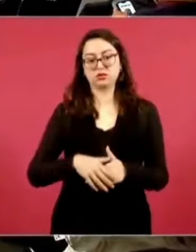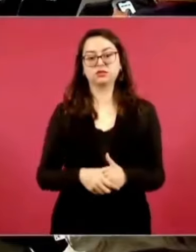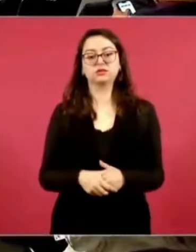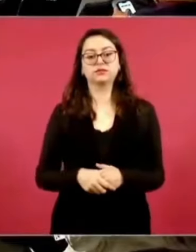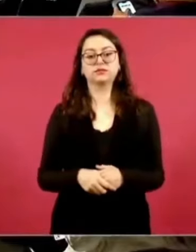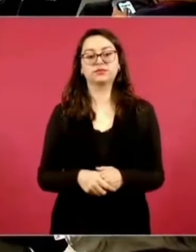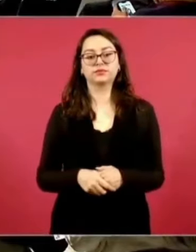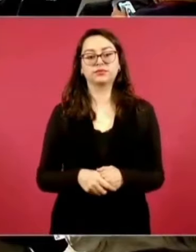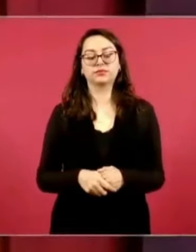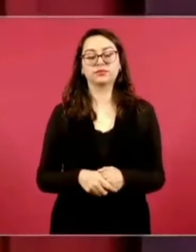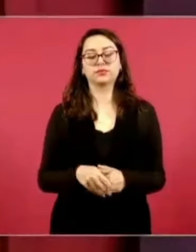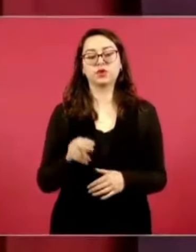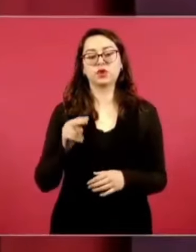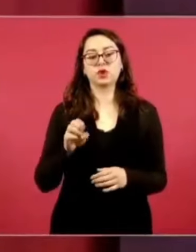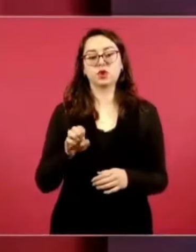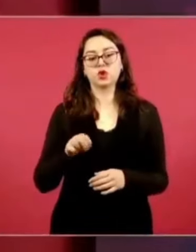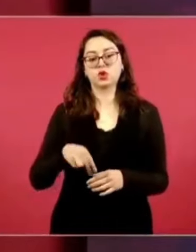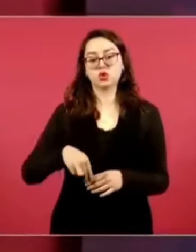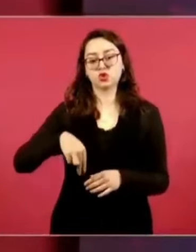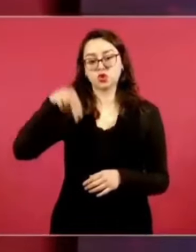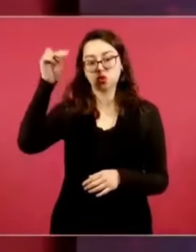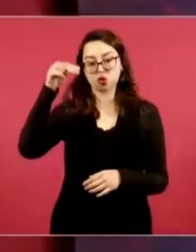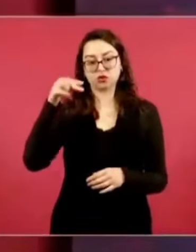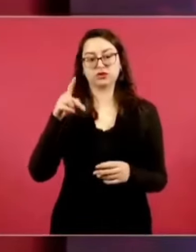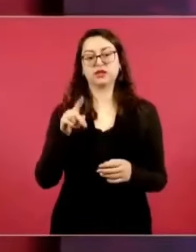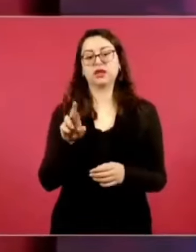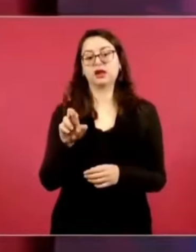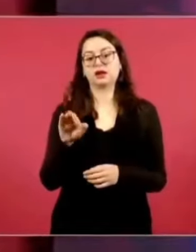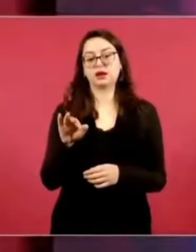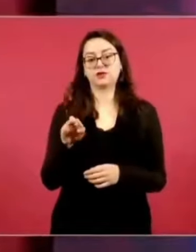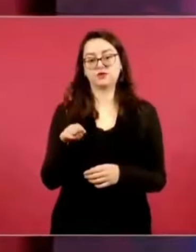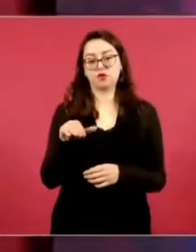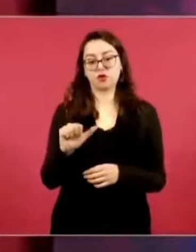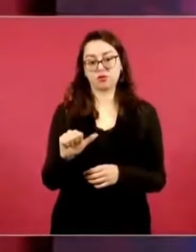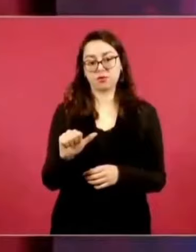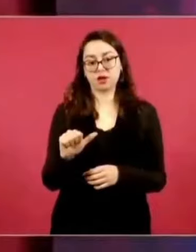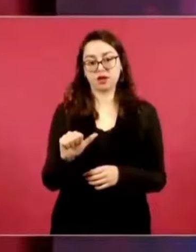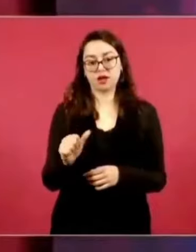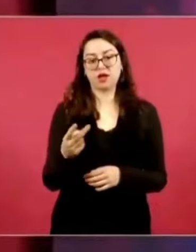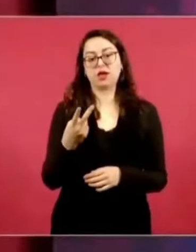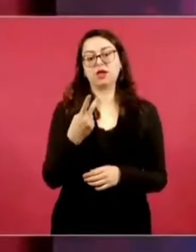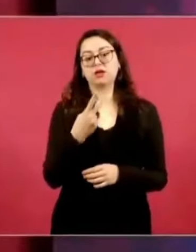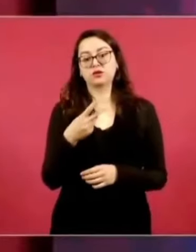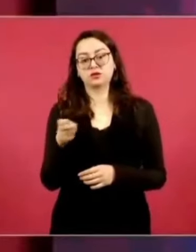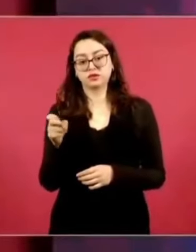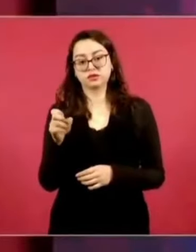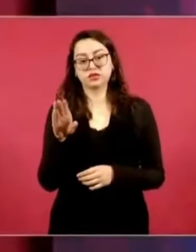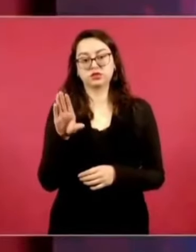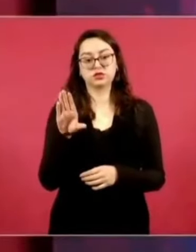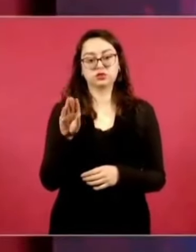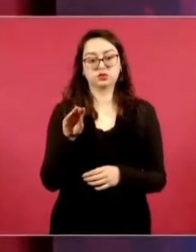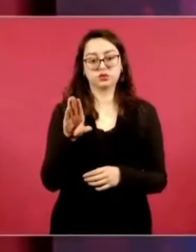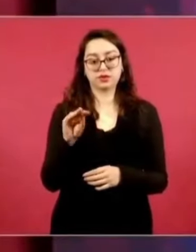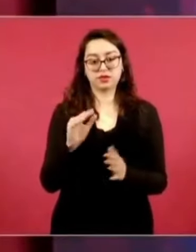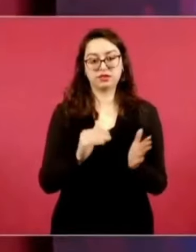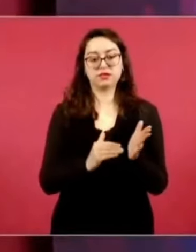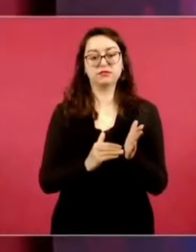Ediciones del Norte, Diario Reforma, doscientos noventa millones.